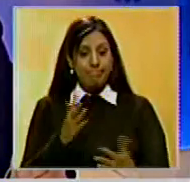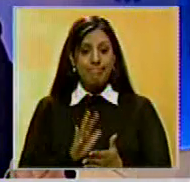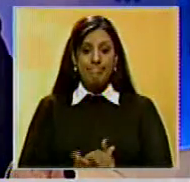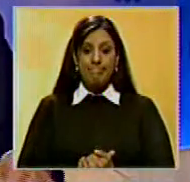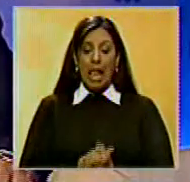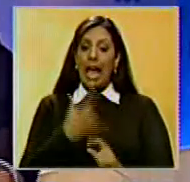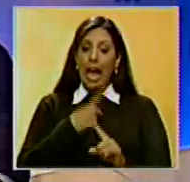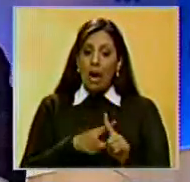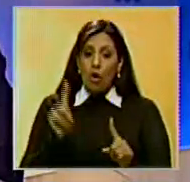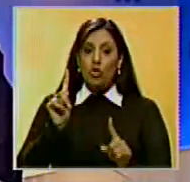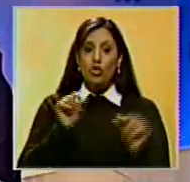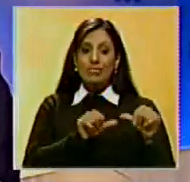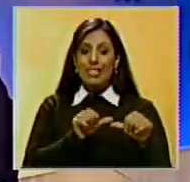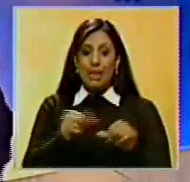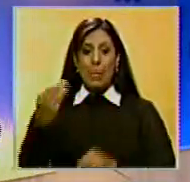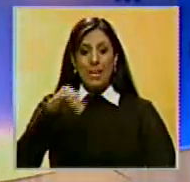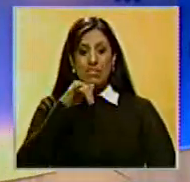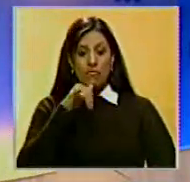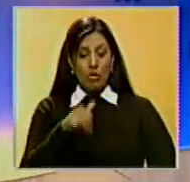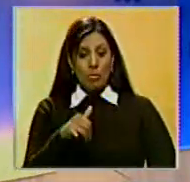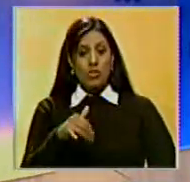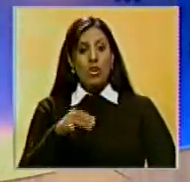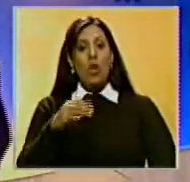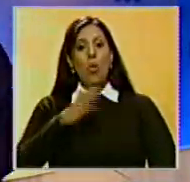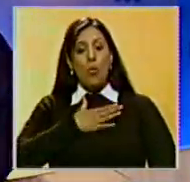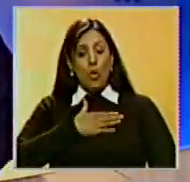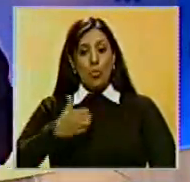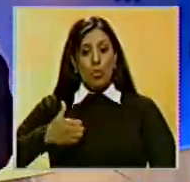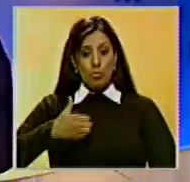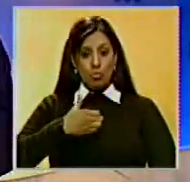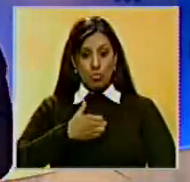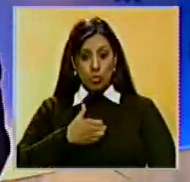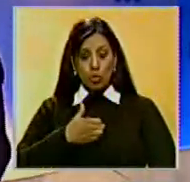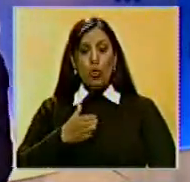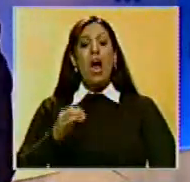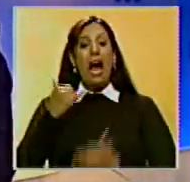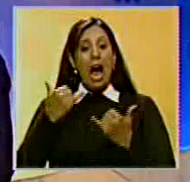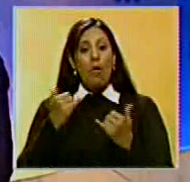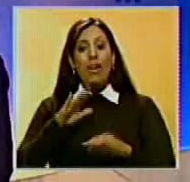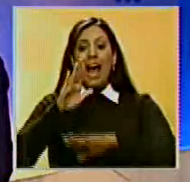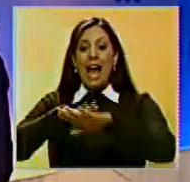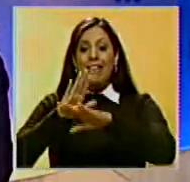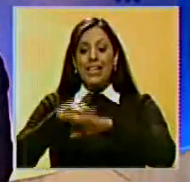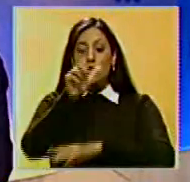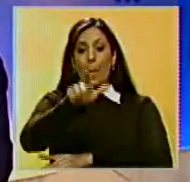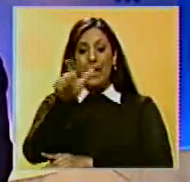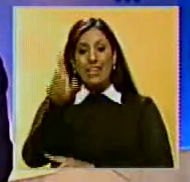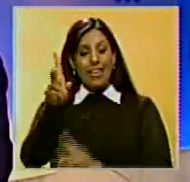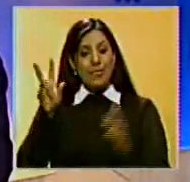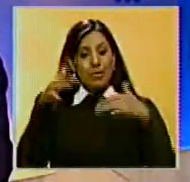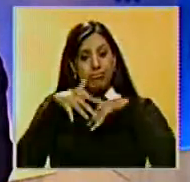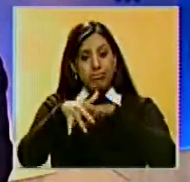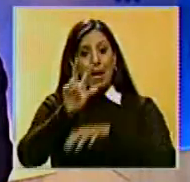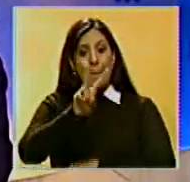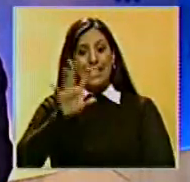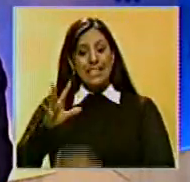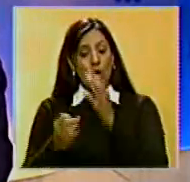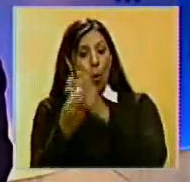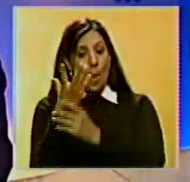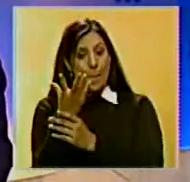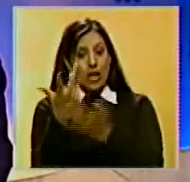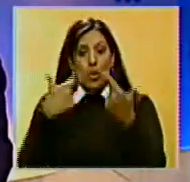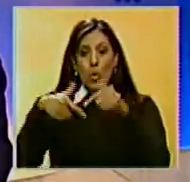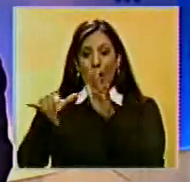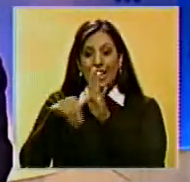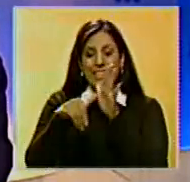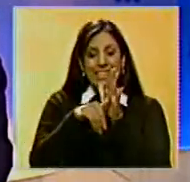Vamos a continuar con más información. La MUD, la Mesa de la Unidad Democrática, convocó a la sociedad civil a concentrarse este miércoles 25 de mayo en los